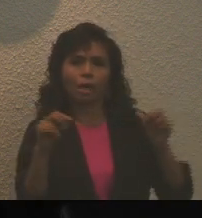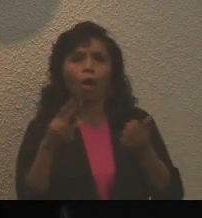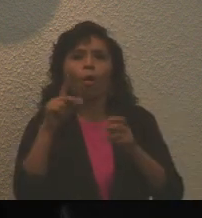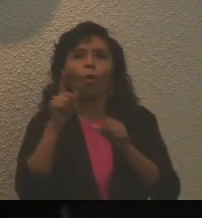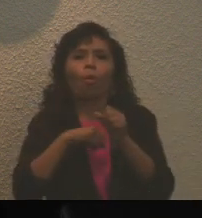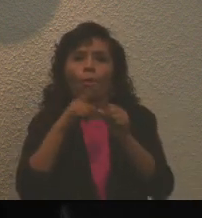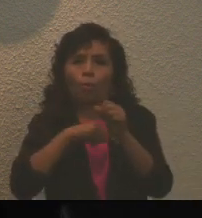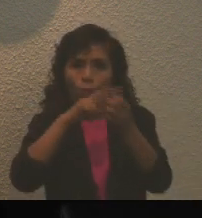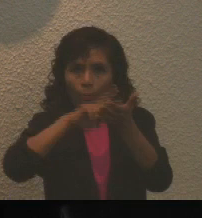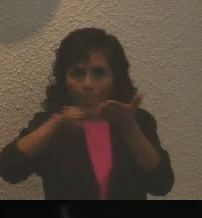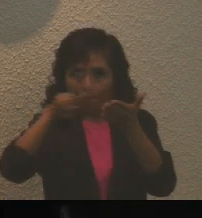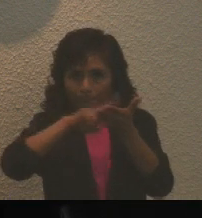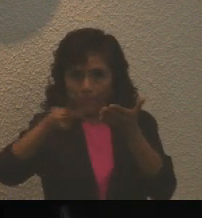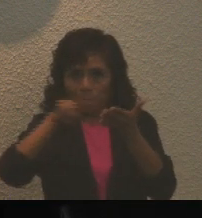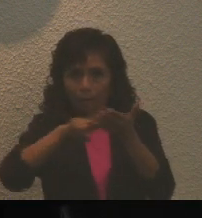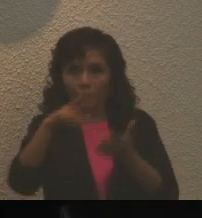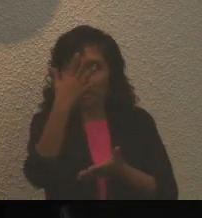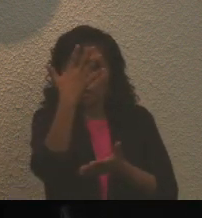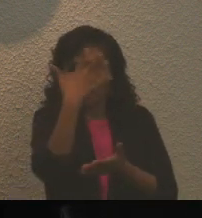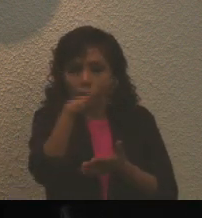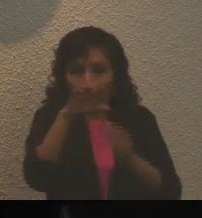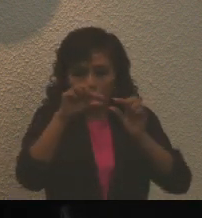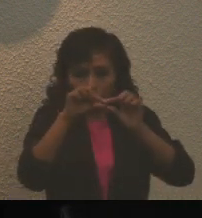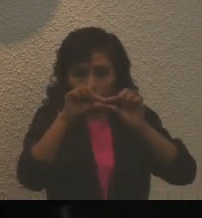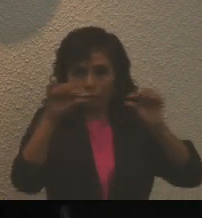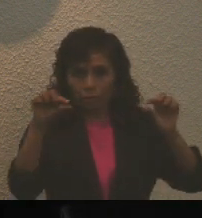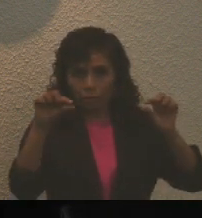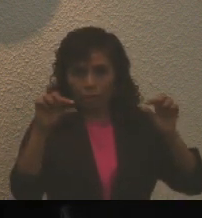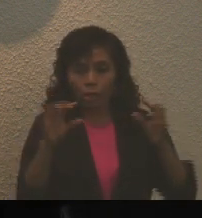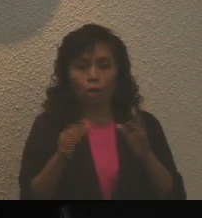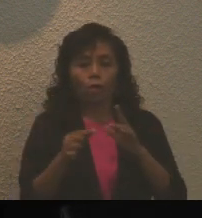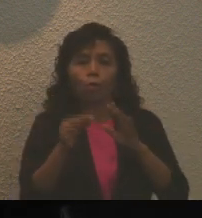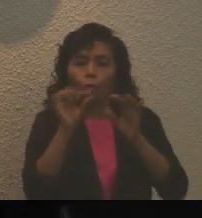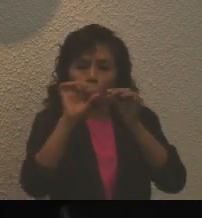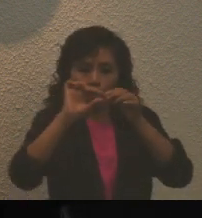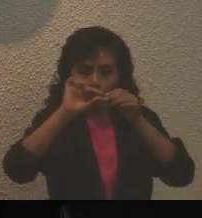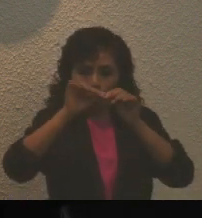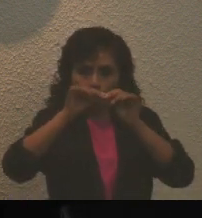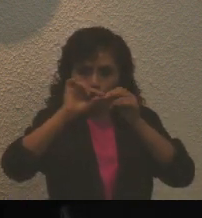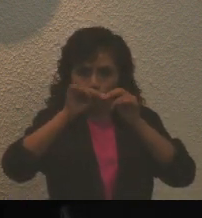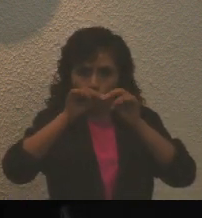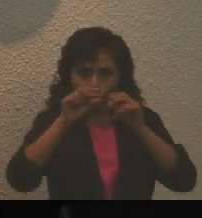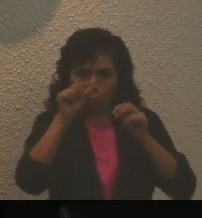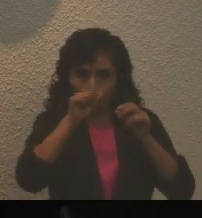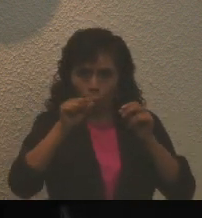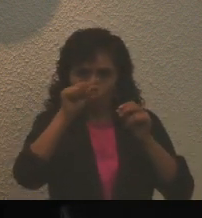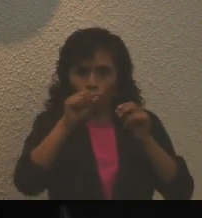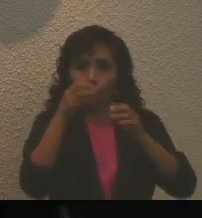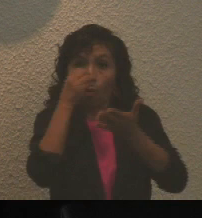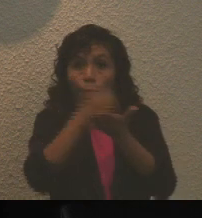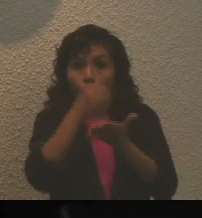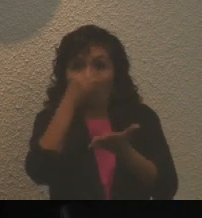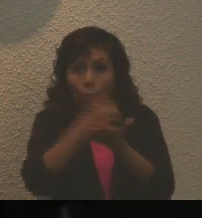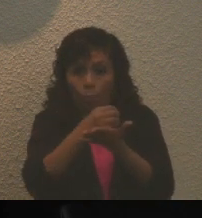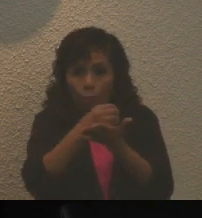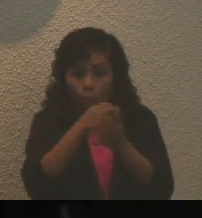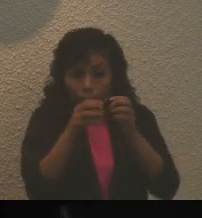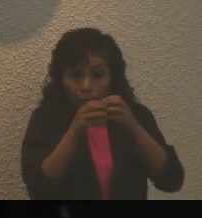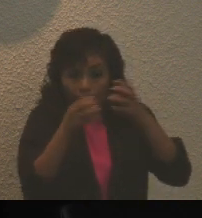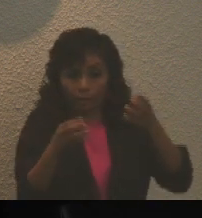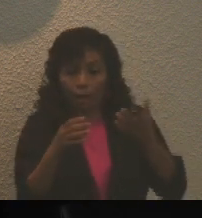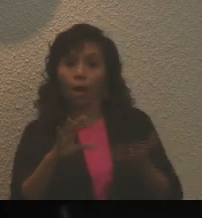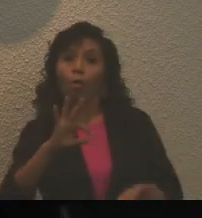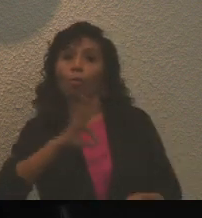verde de 10 centímetros de largo. Anillo de oro de 18 kilates que portará la medalla con